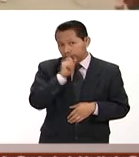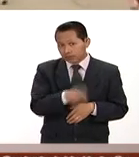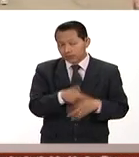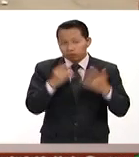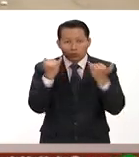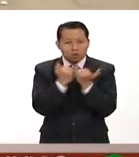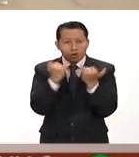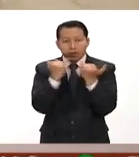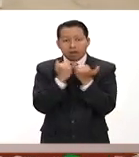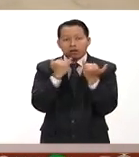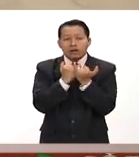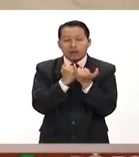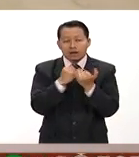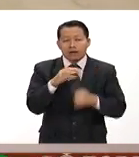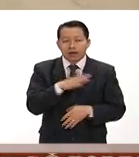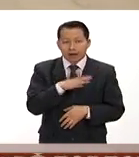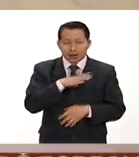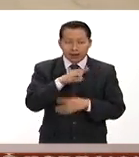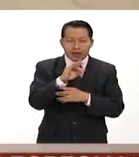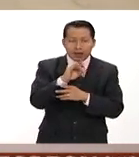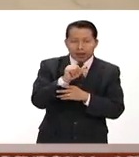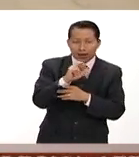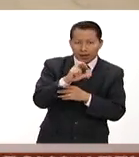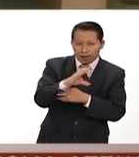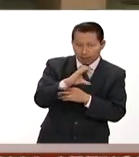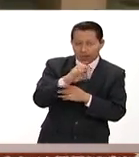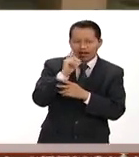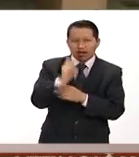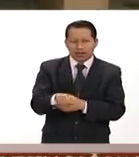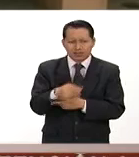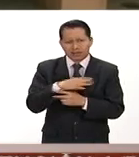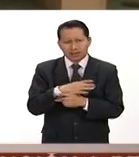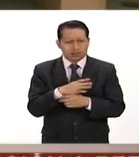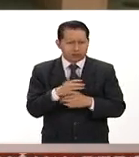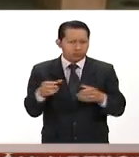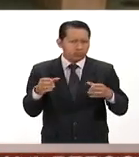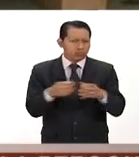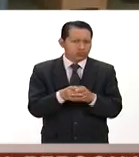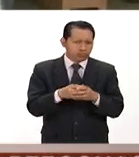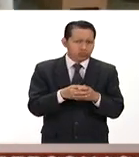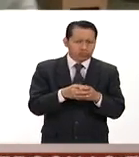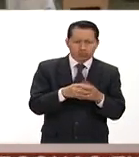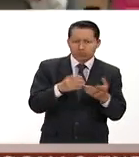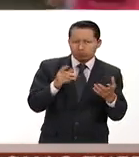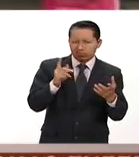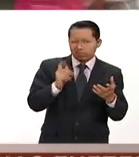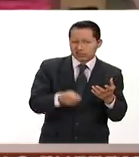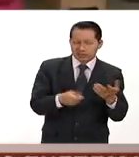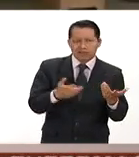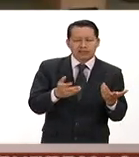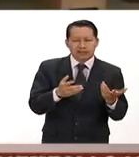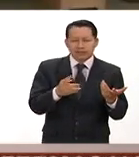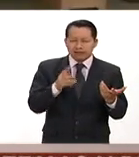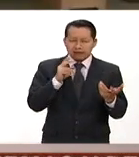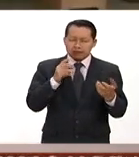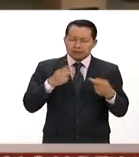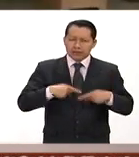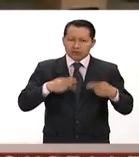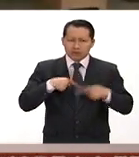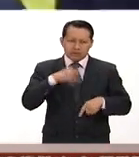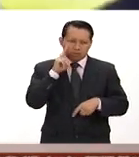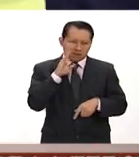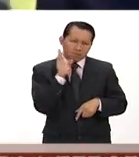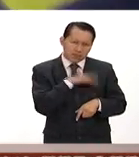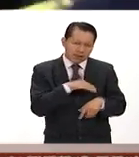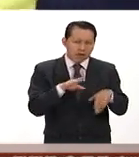maneras las FARC es una organización muy desprestigiada con menos del 1%